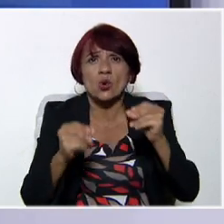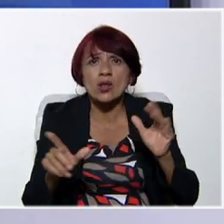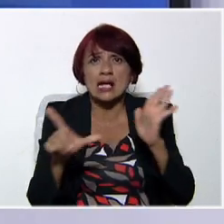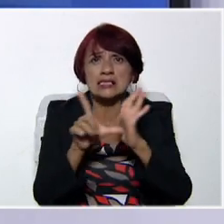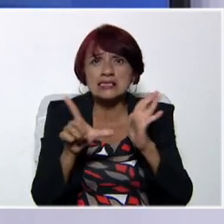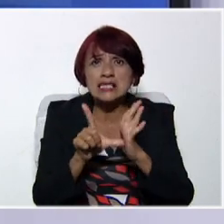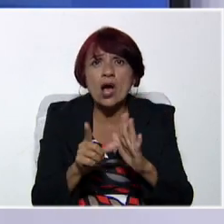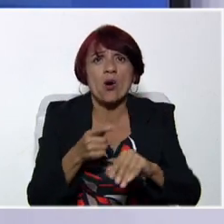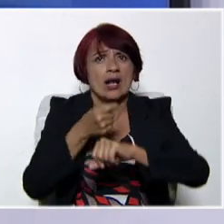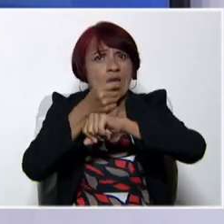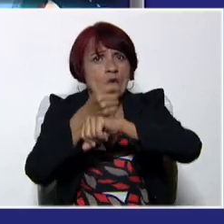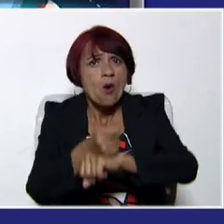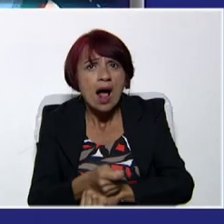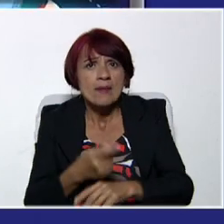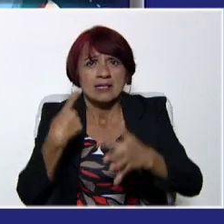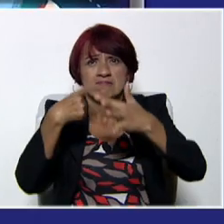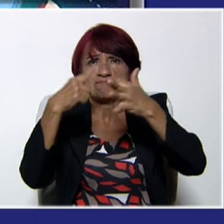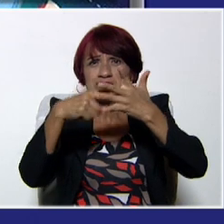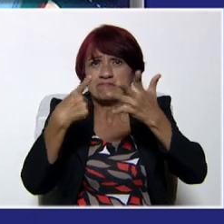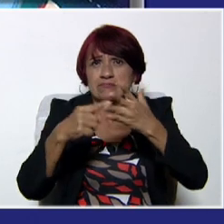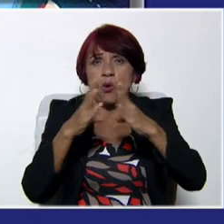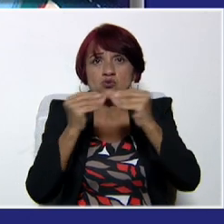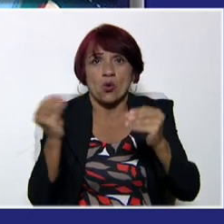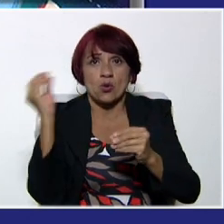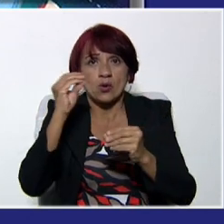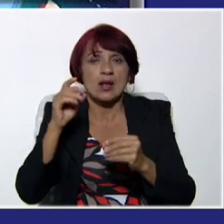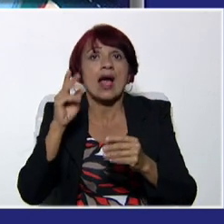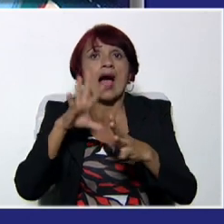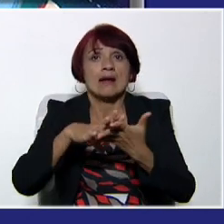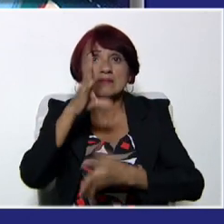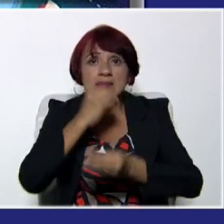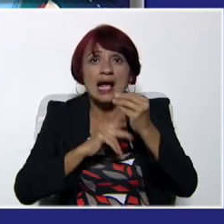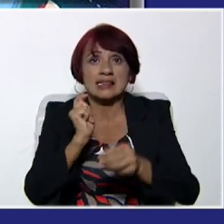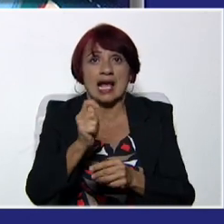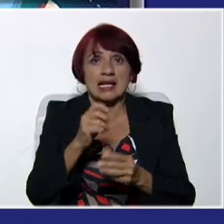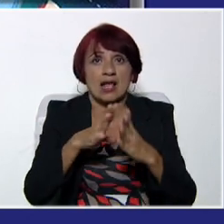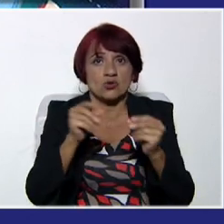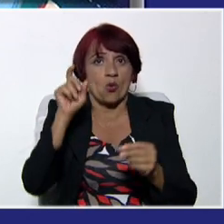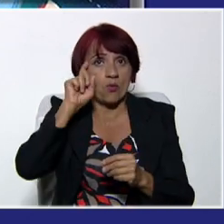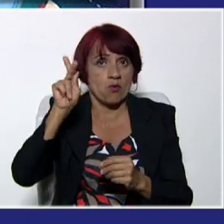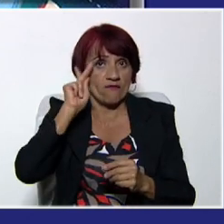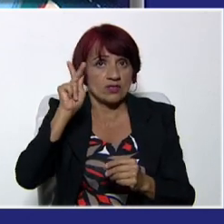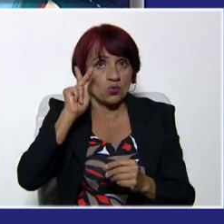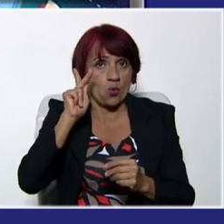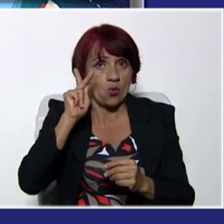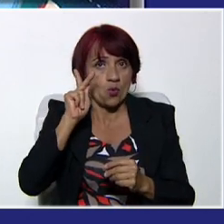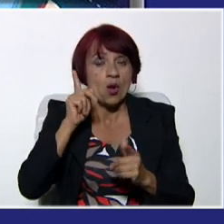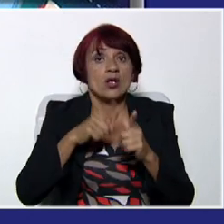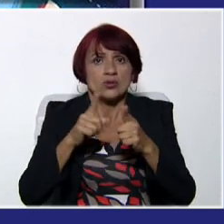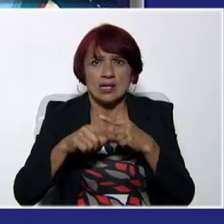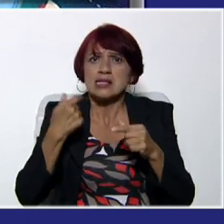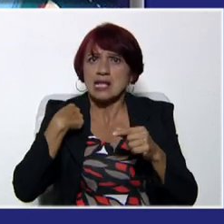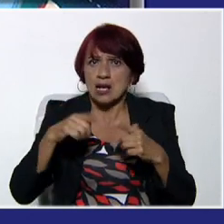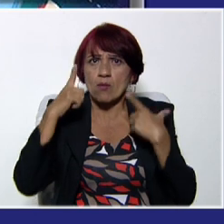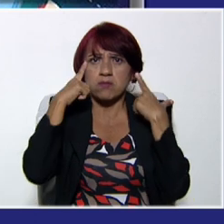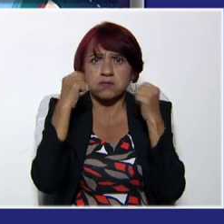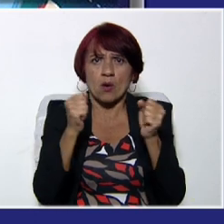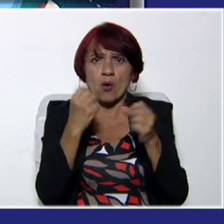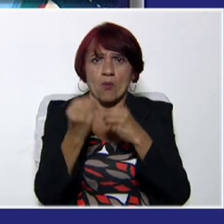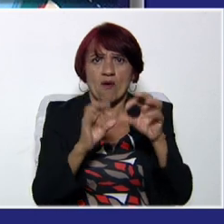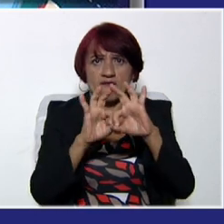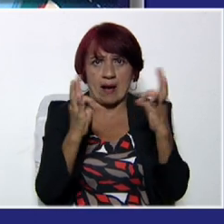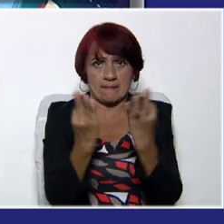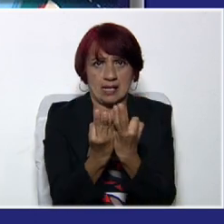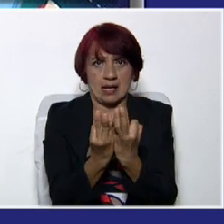mis asignaciones, las asignaciones que me mandan los docentes. Pero tenemos nosotros potencialidades como familia, por supuesto.